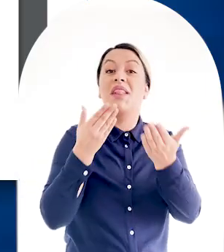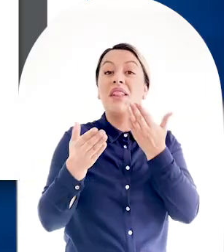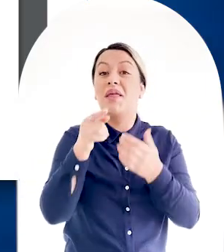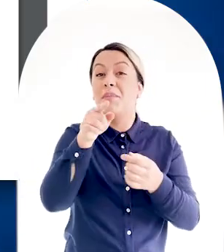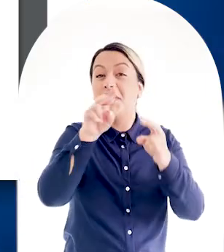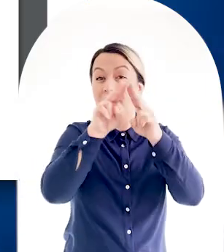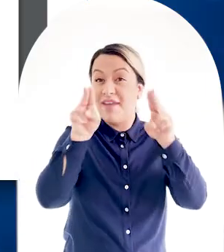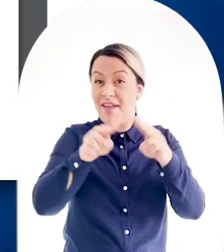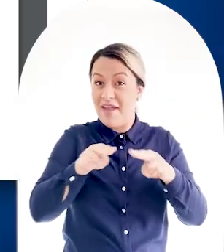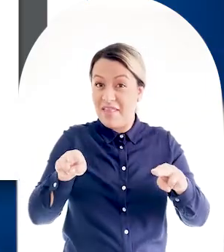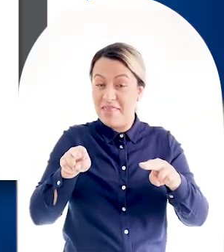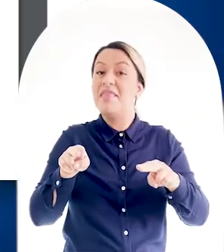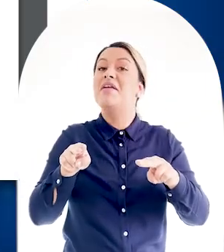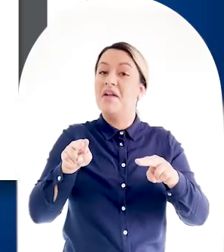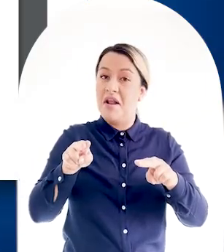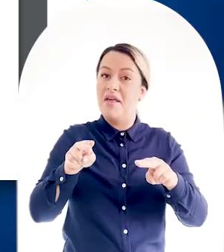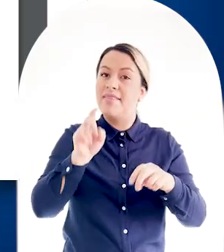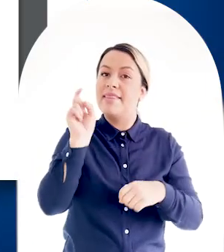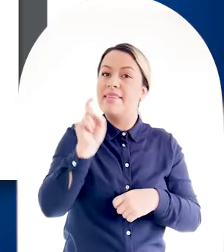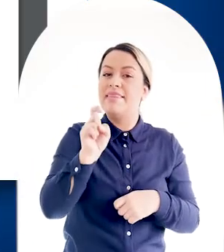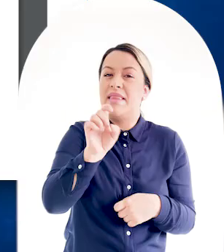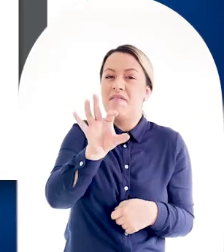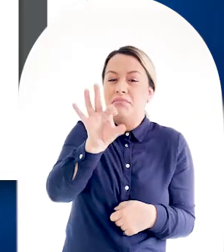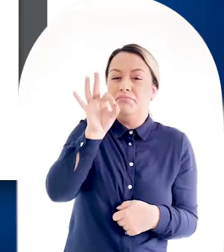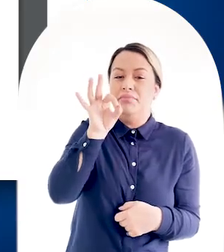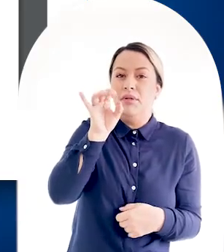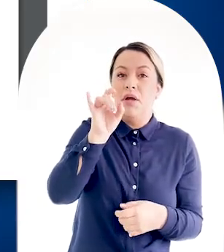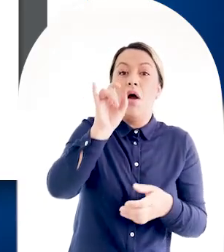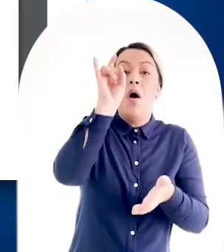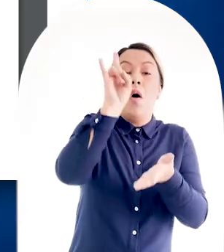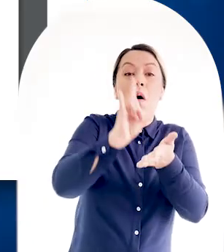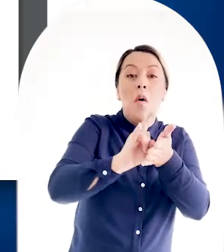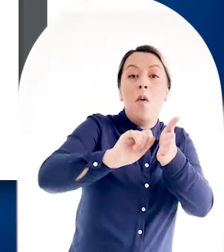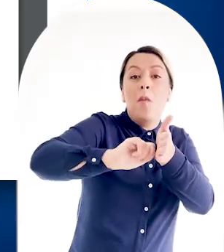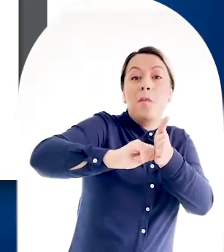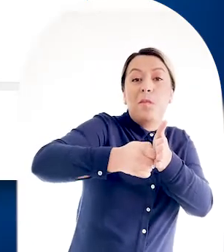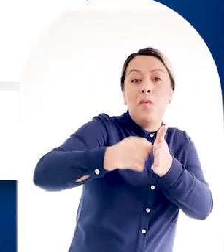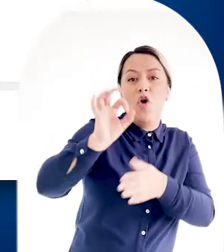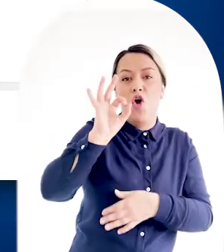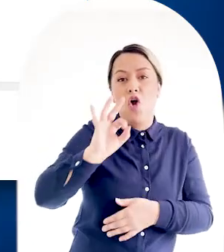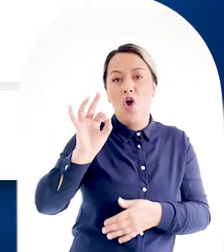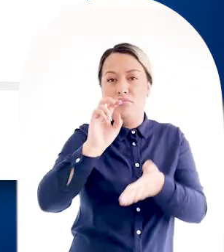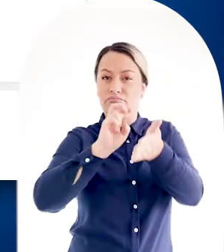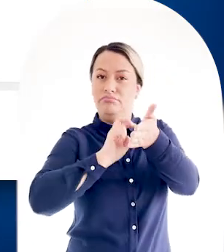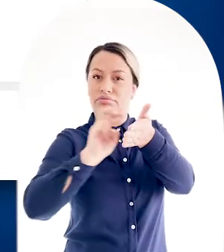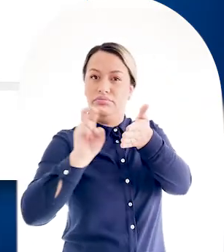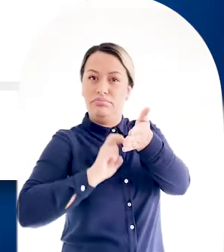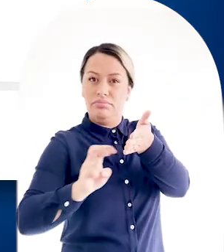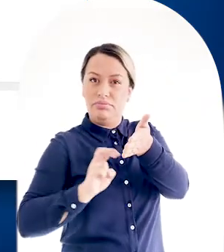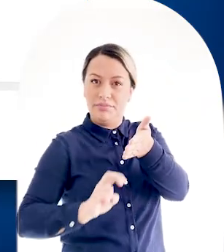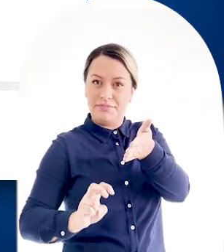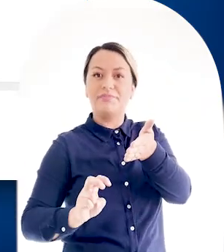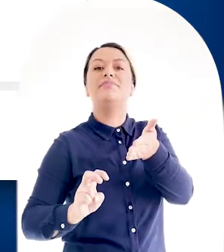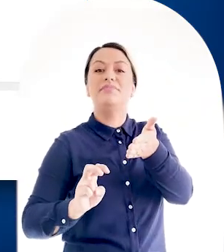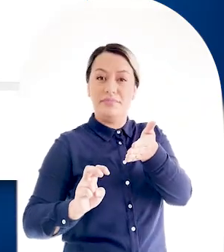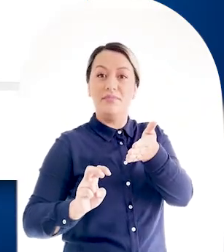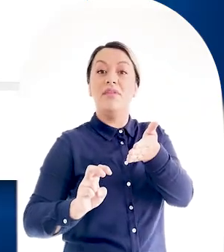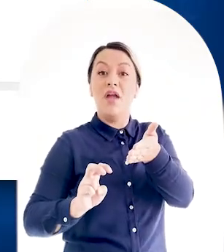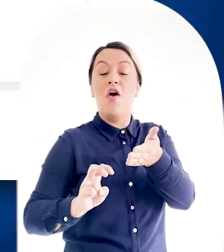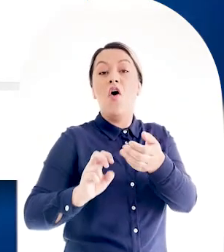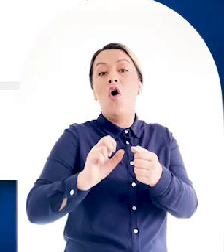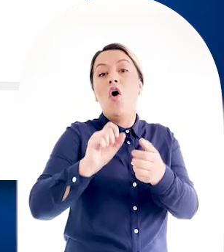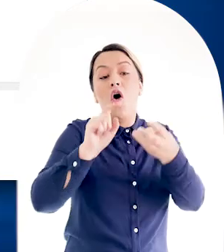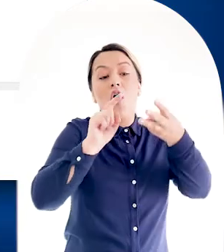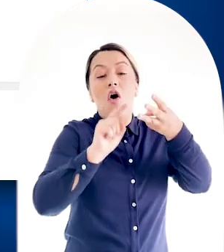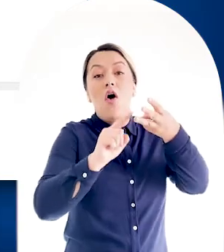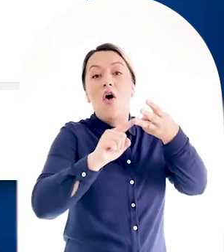navegador en el que se encuentre, deberá elegir si lo guarda en su dispositivo o lo imprime. La otra opción es Transferir